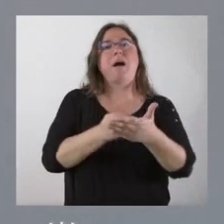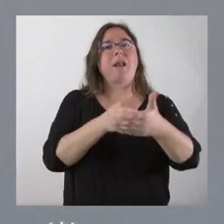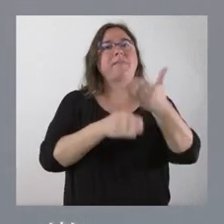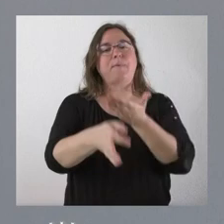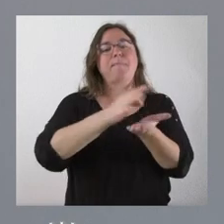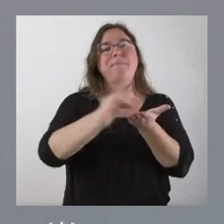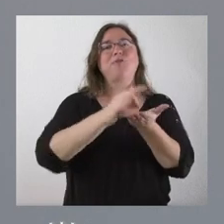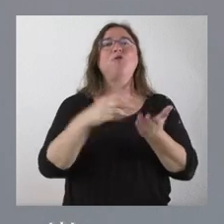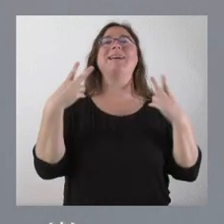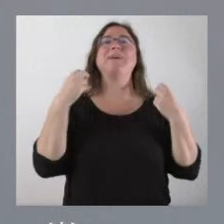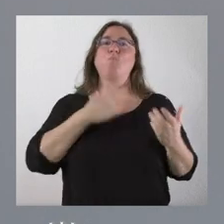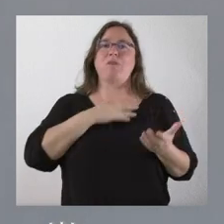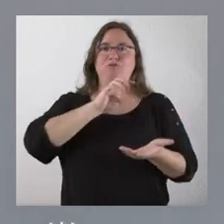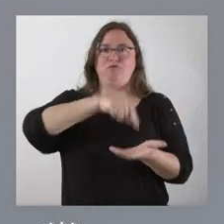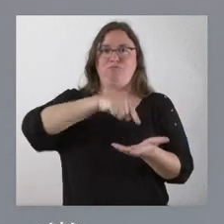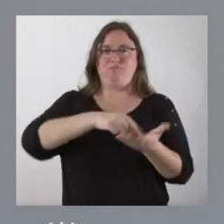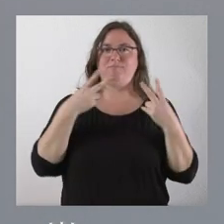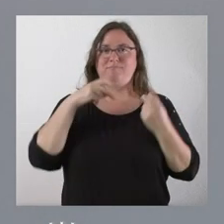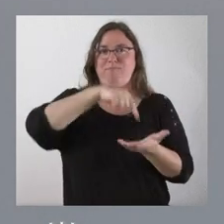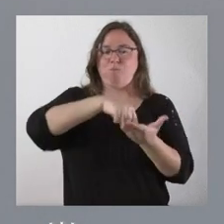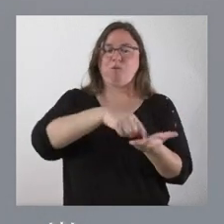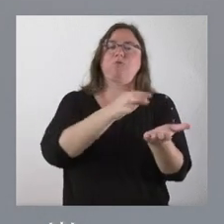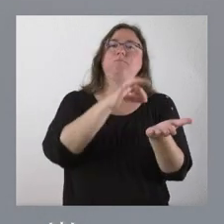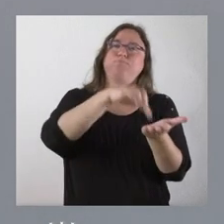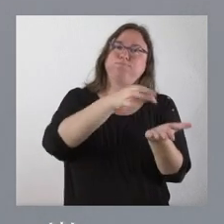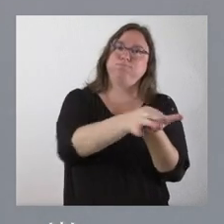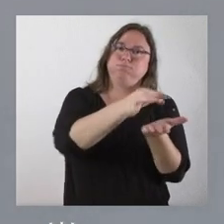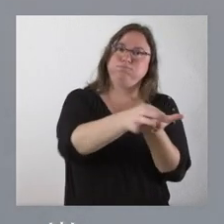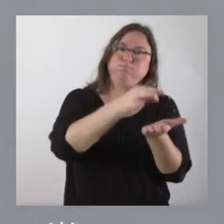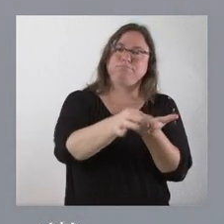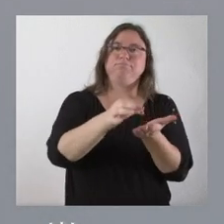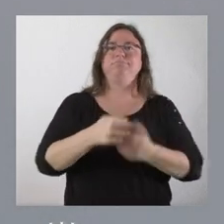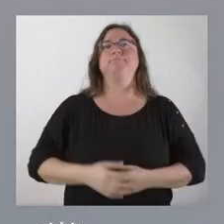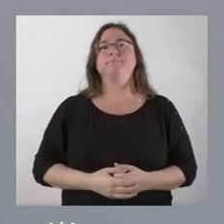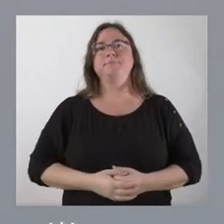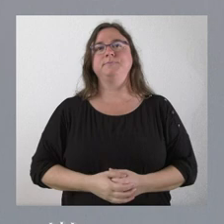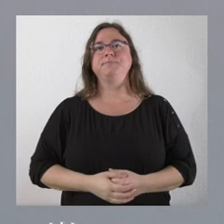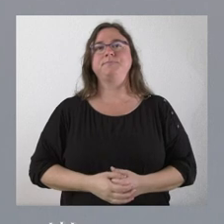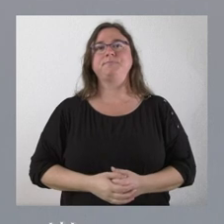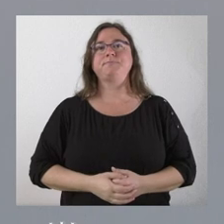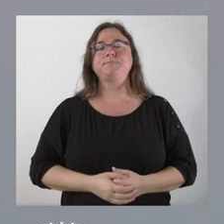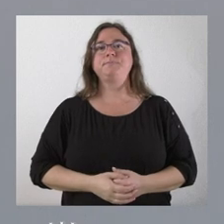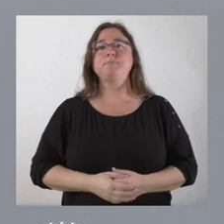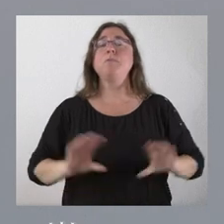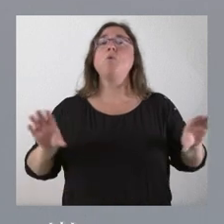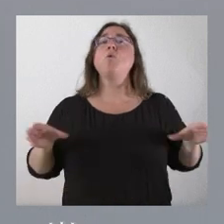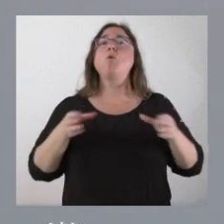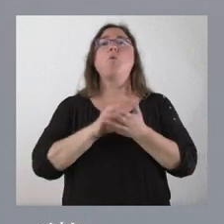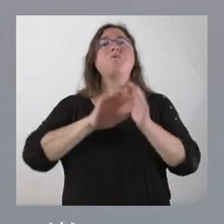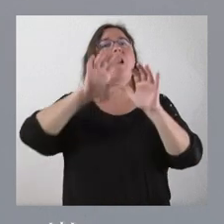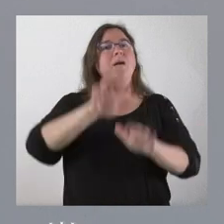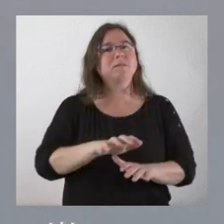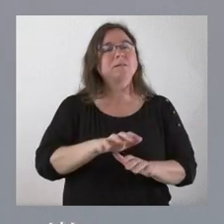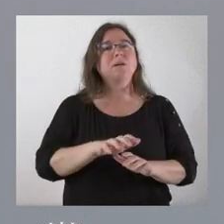tributos autonómicos de Castilla y León se puedan pagar de forma telemática a través de Bizun. La Junta va a destinar